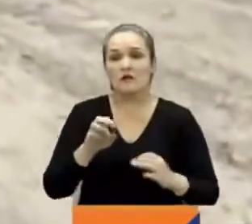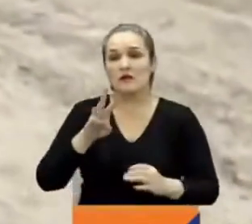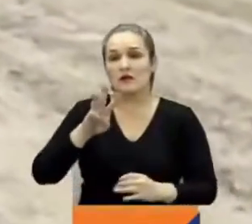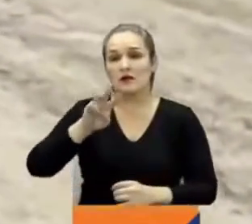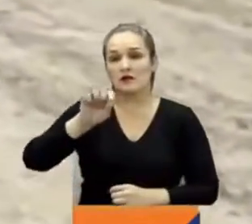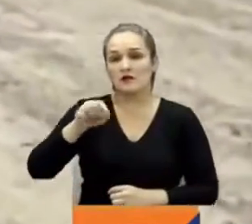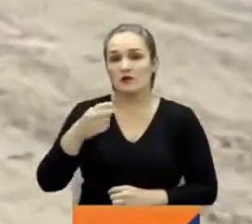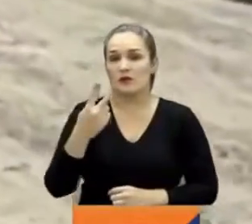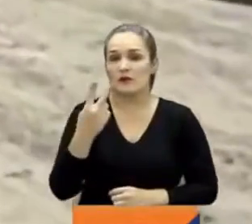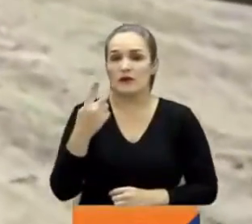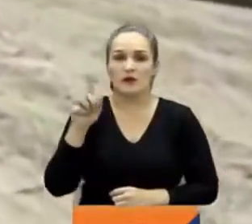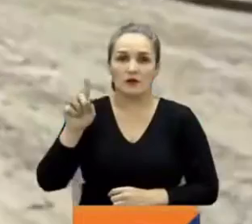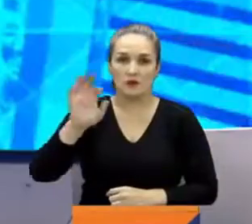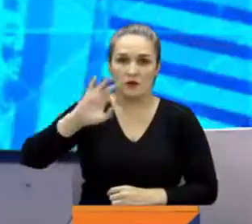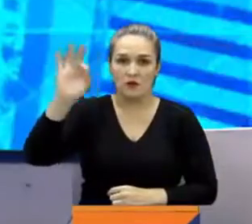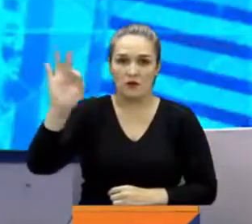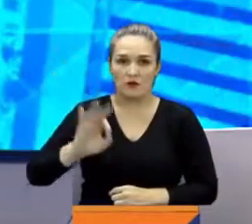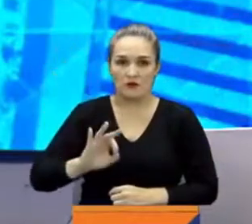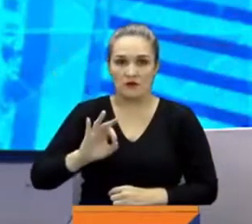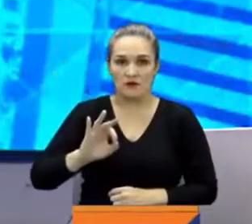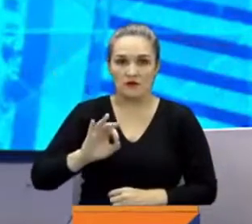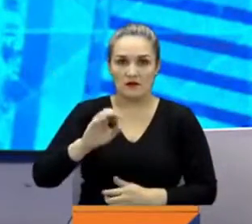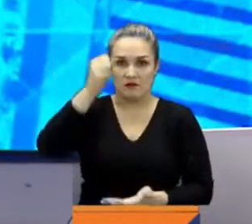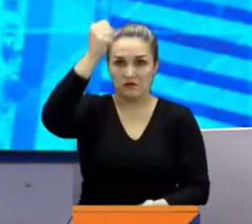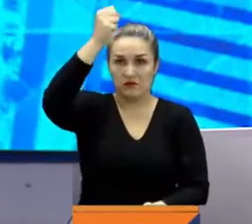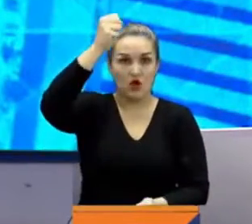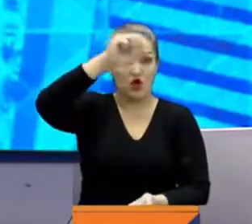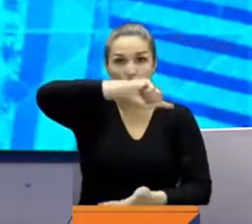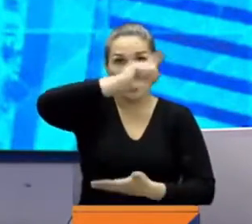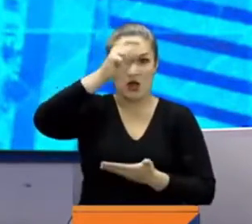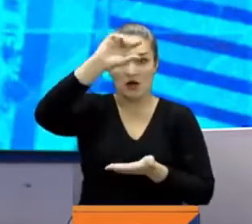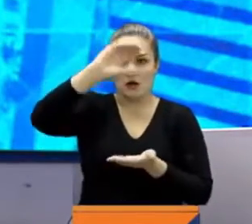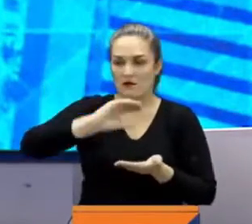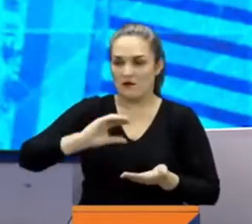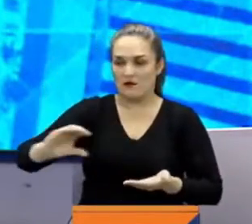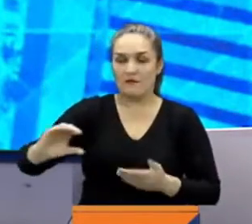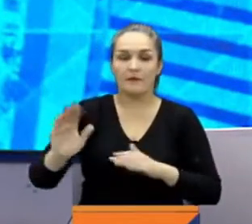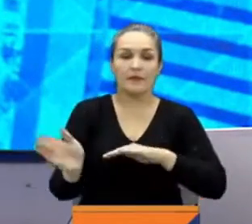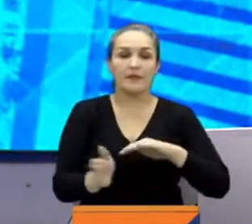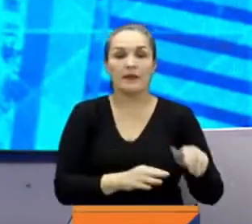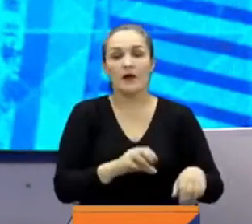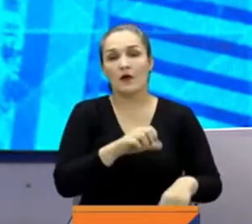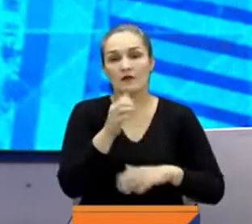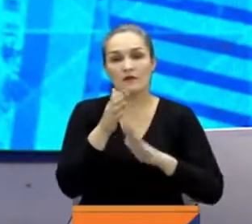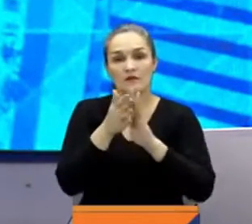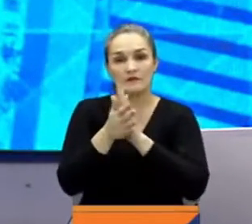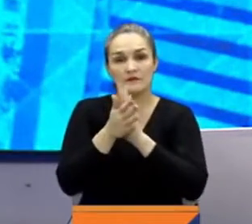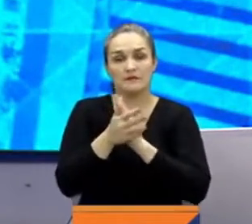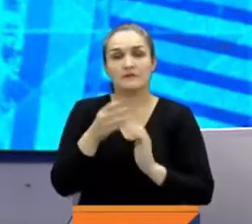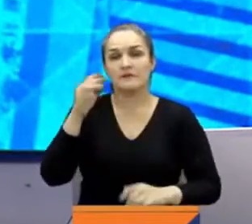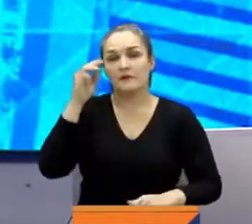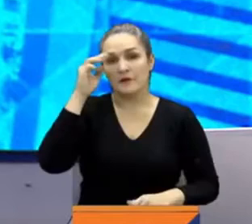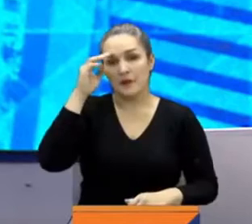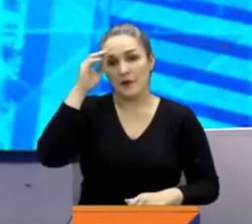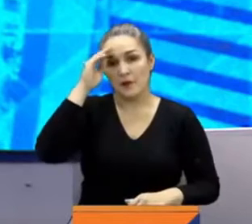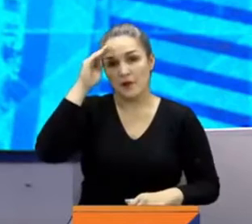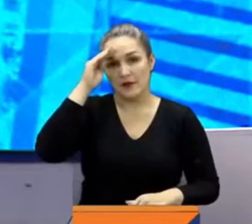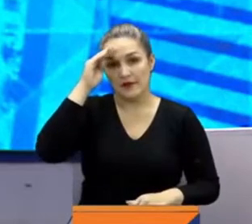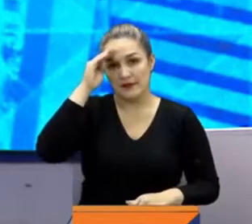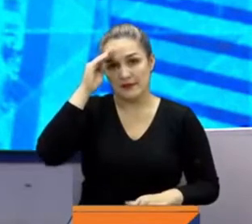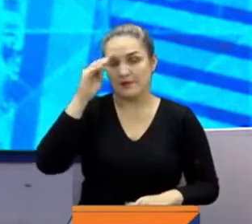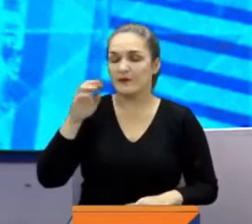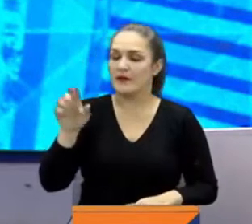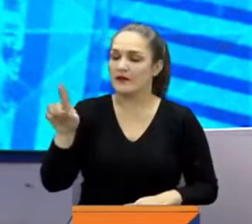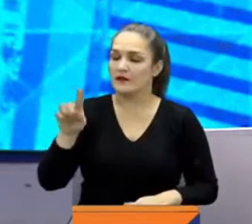% del total de los recursos. Y atención a esta noticia. El patrullero de la policía, Sebastián Rivas, de 24 años de edad, fue